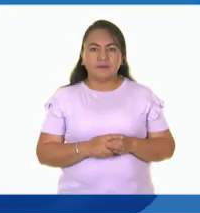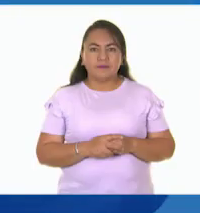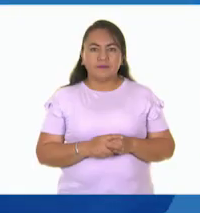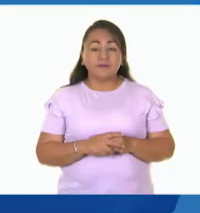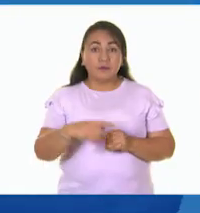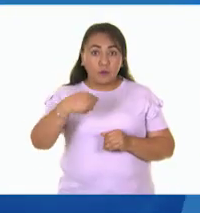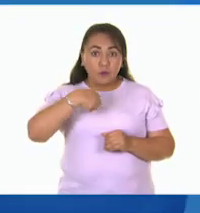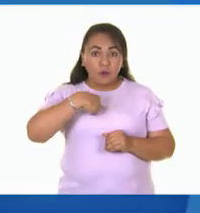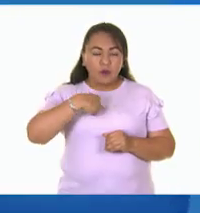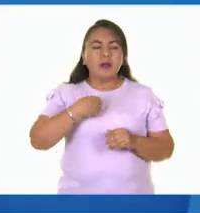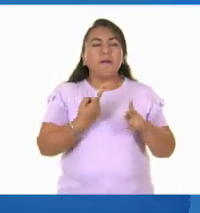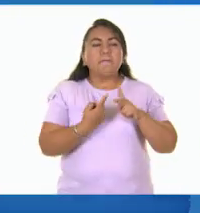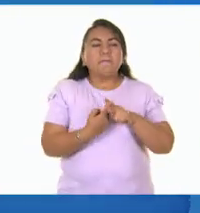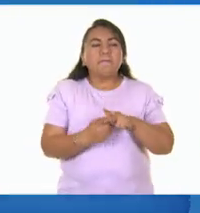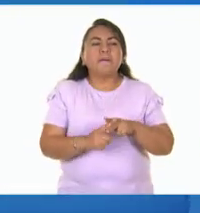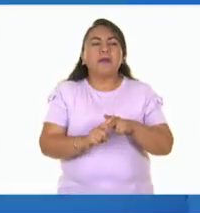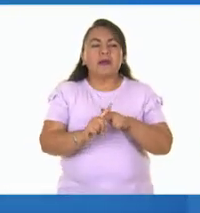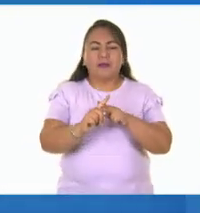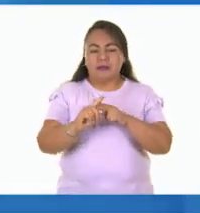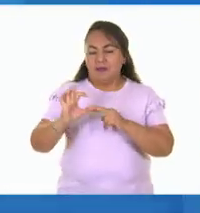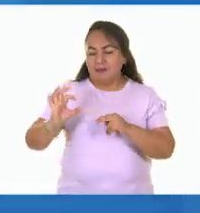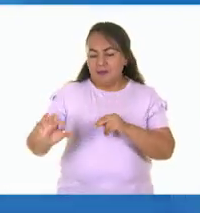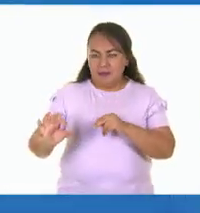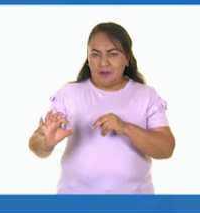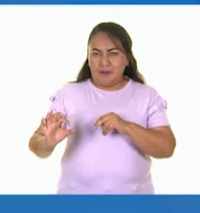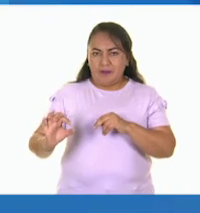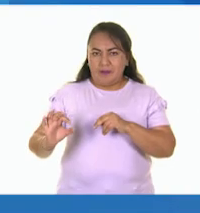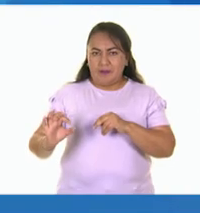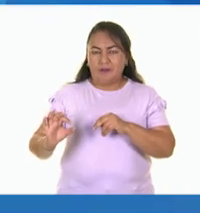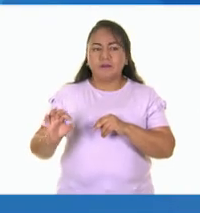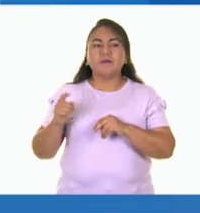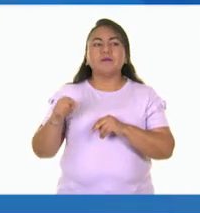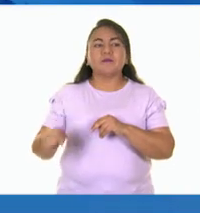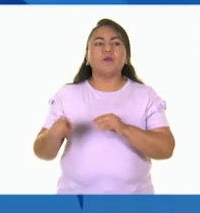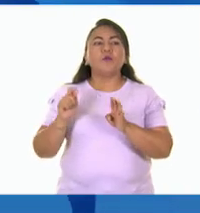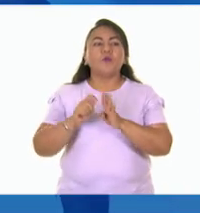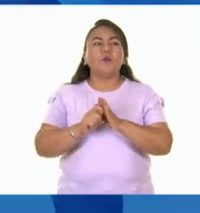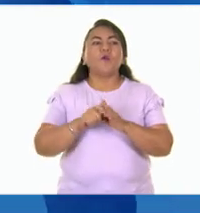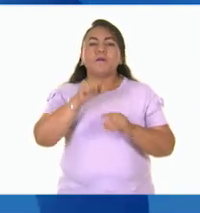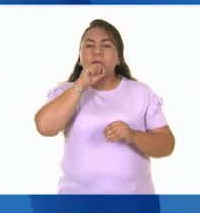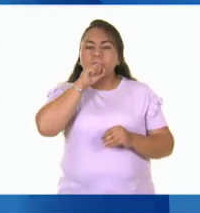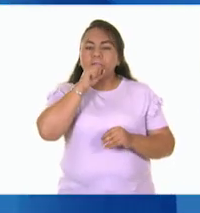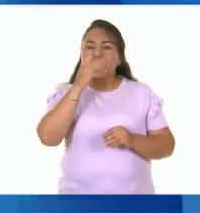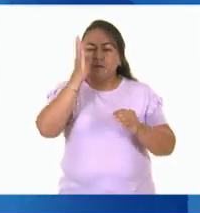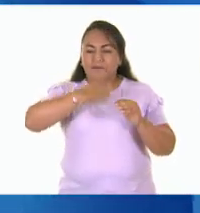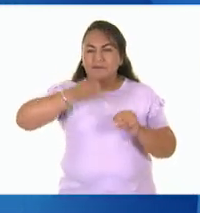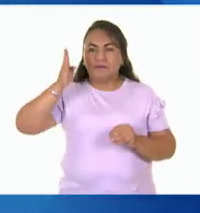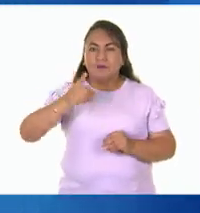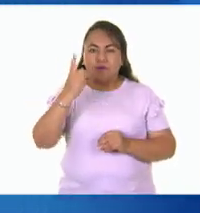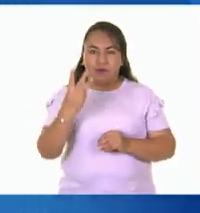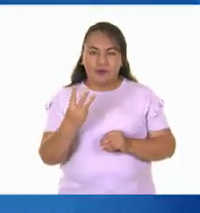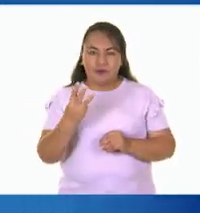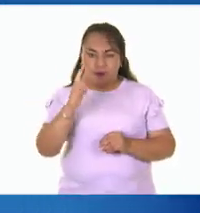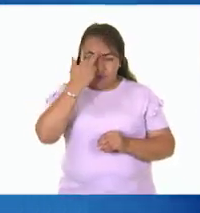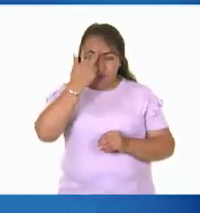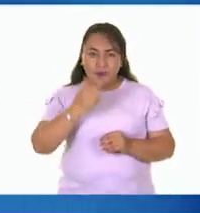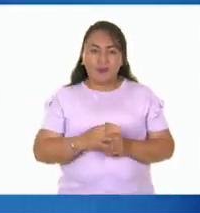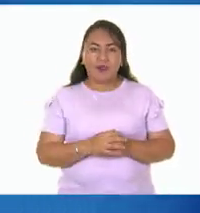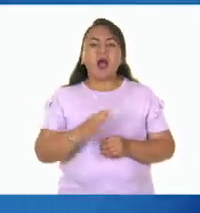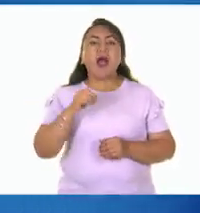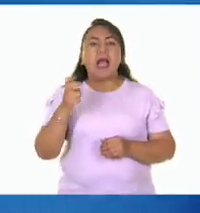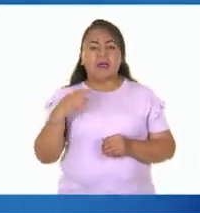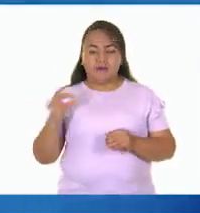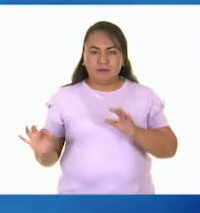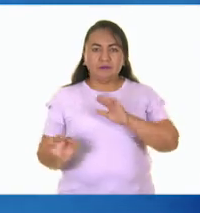Yo comencé en uno de los puntos de interés de la regla de los tercios. ¿Lo recuerdan? Ahí